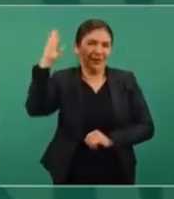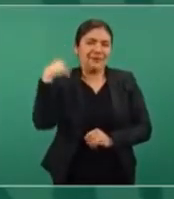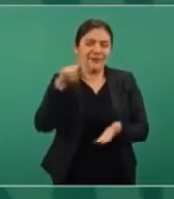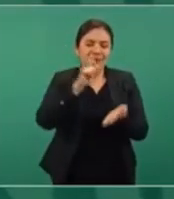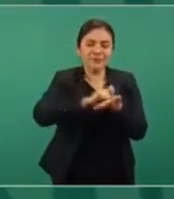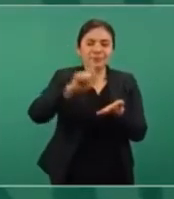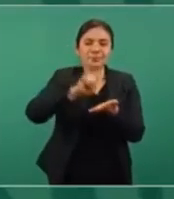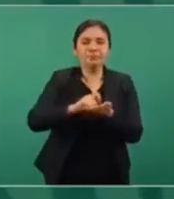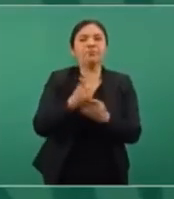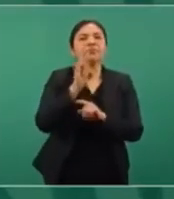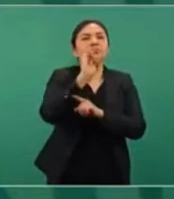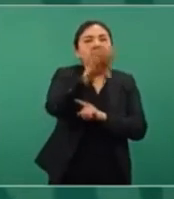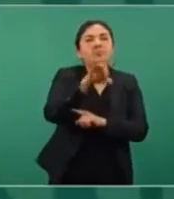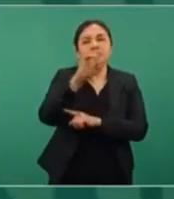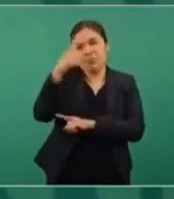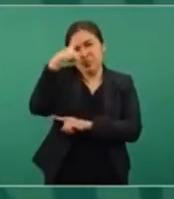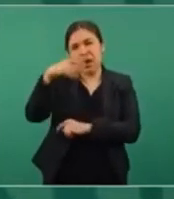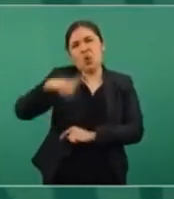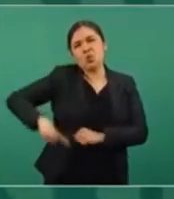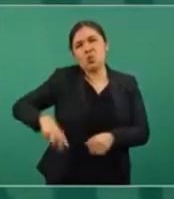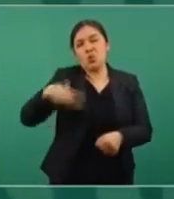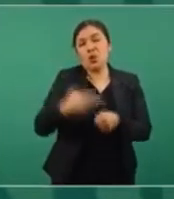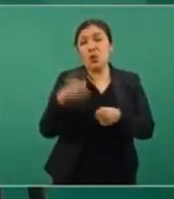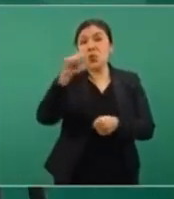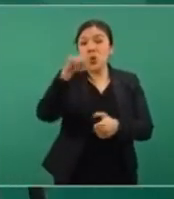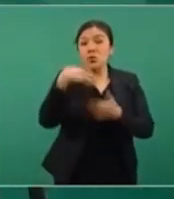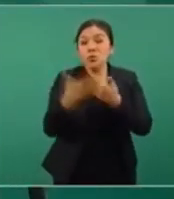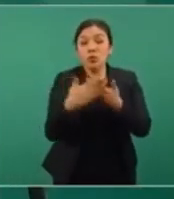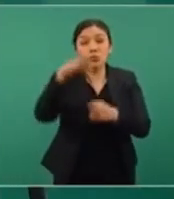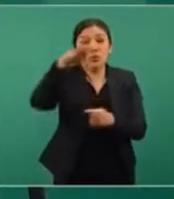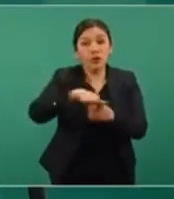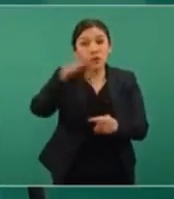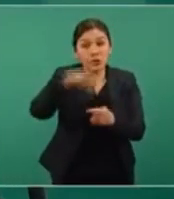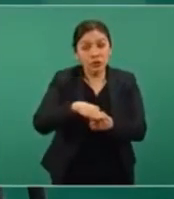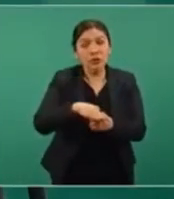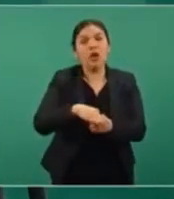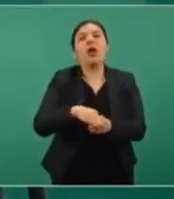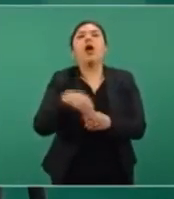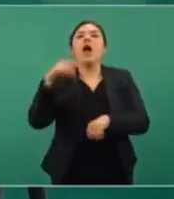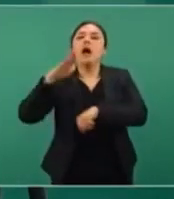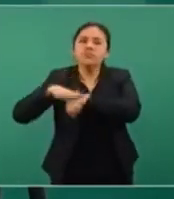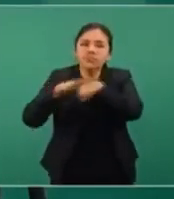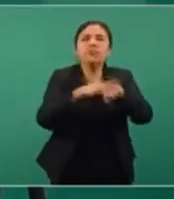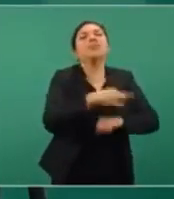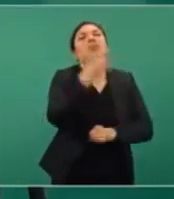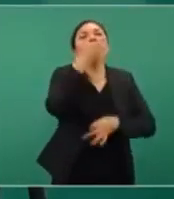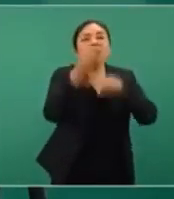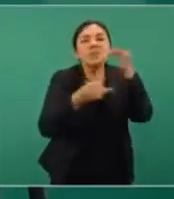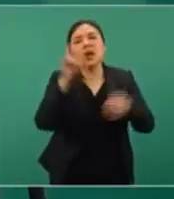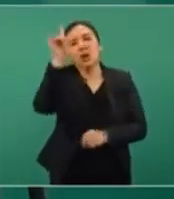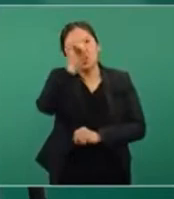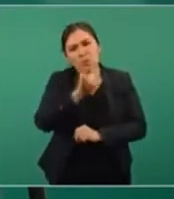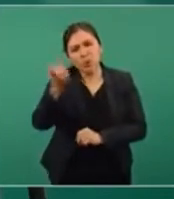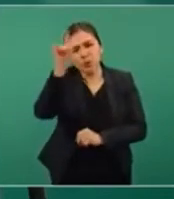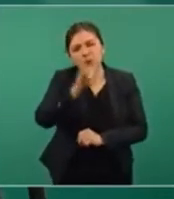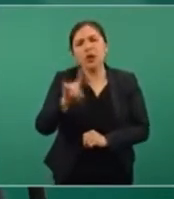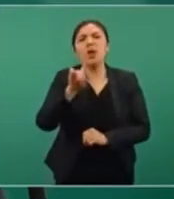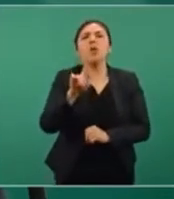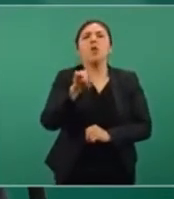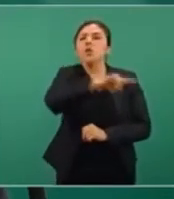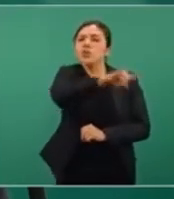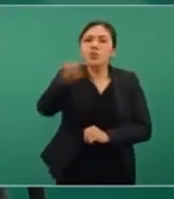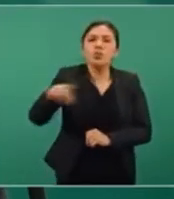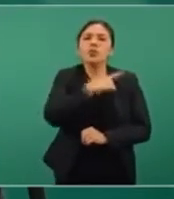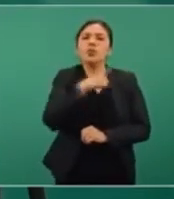gobernadores cada vez que iba a haber una elección para recomendarles de que se